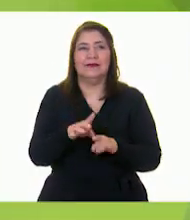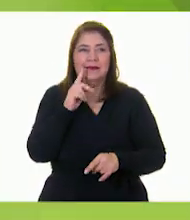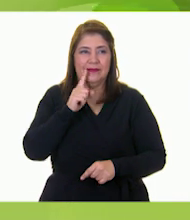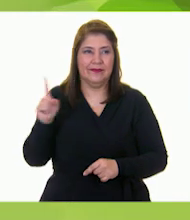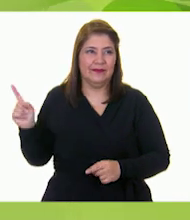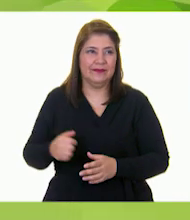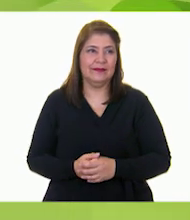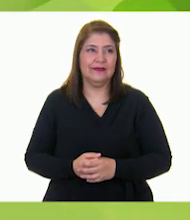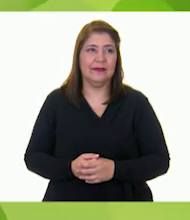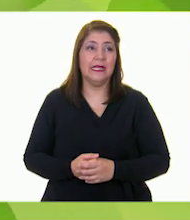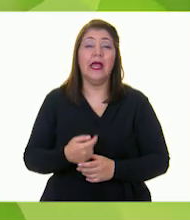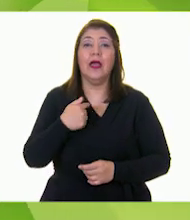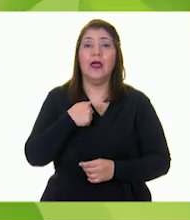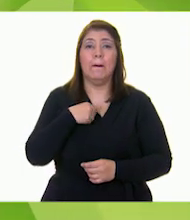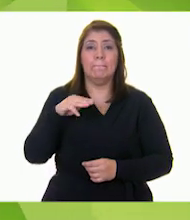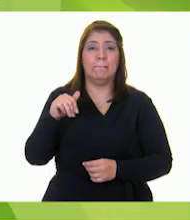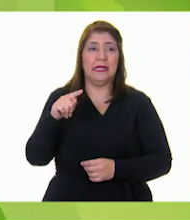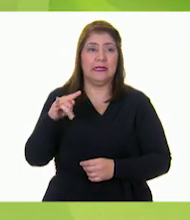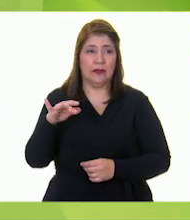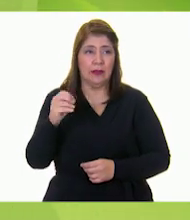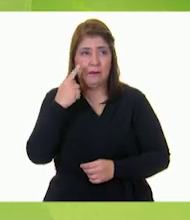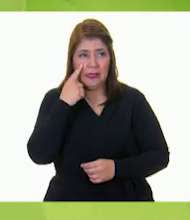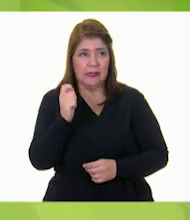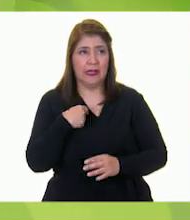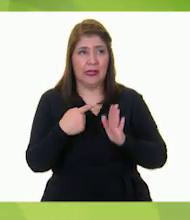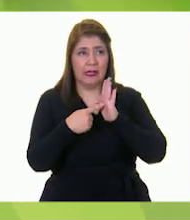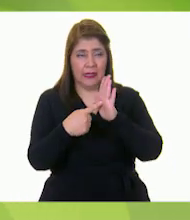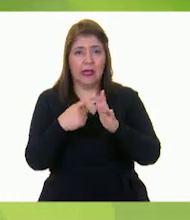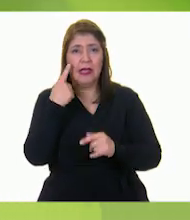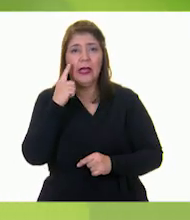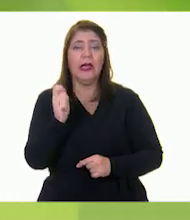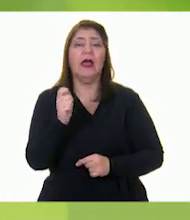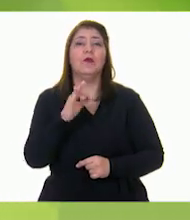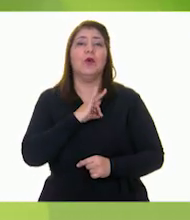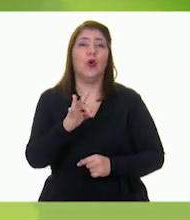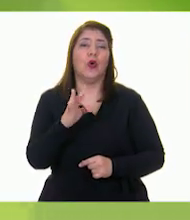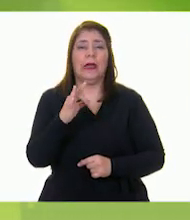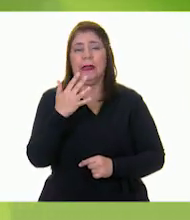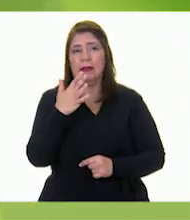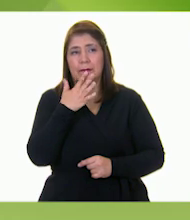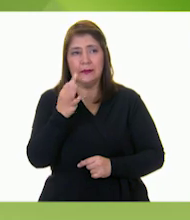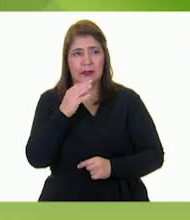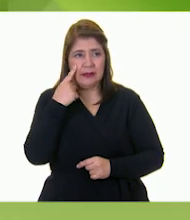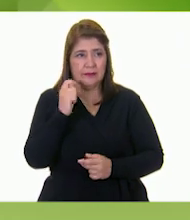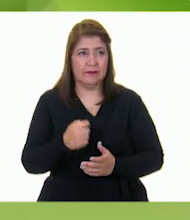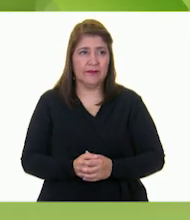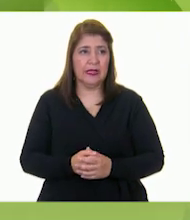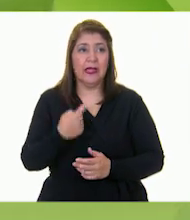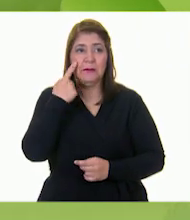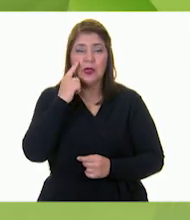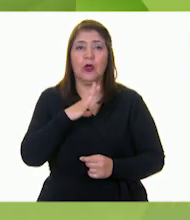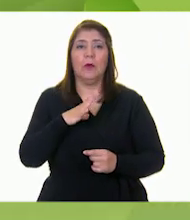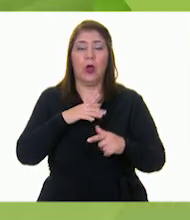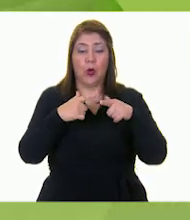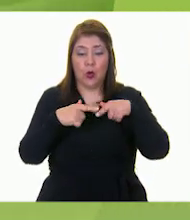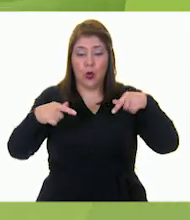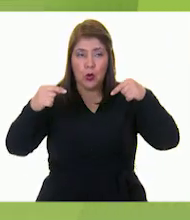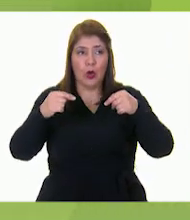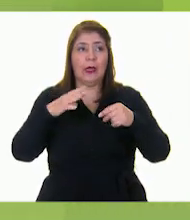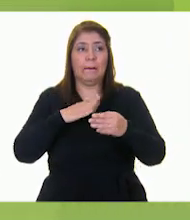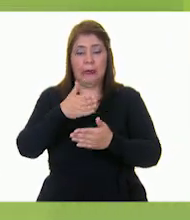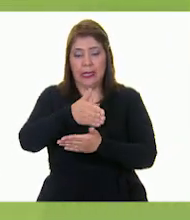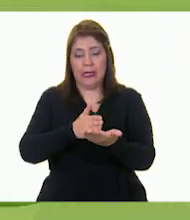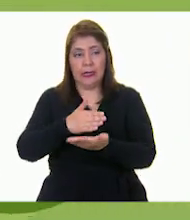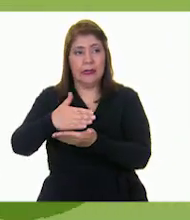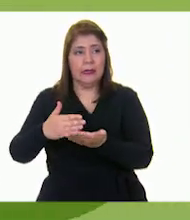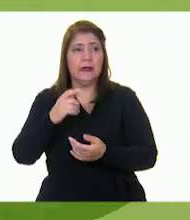Bueno, me llamo Mateo. Hoy vamos a hacer unas paletas refrescantes y nutritivas. Los ingredientes son una rabona de sandía, una cuchara